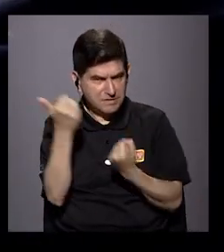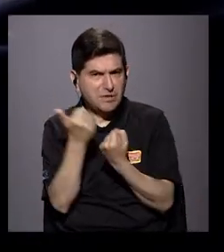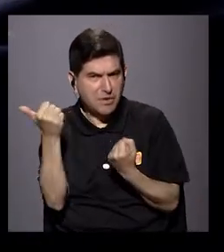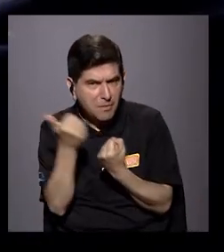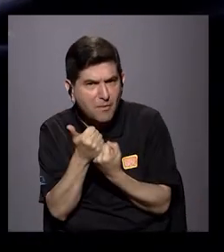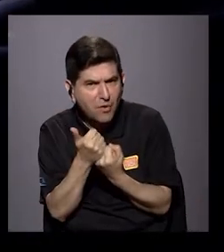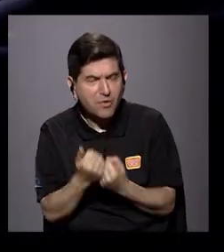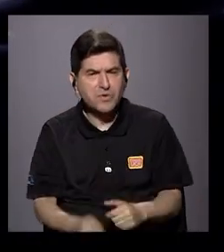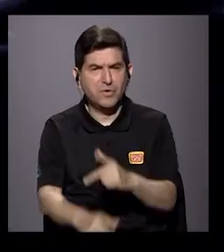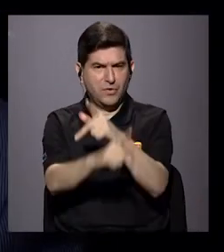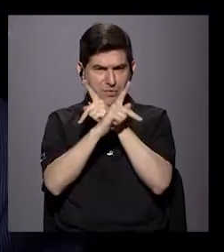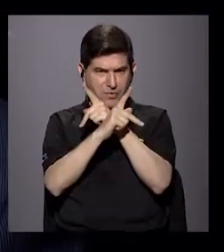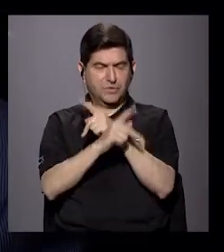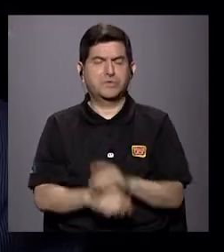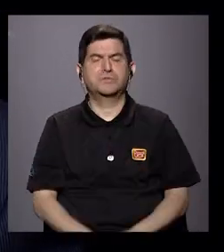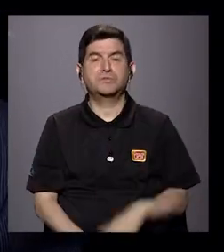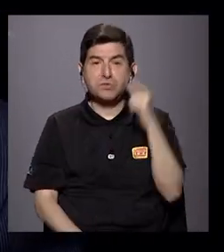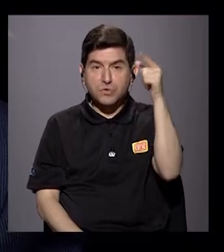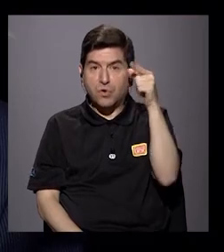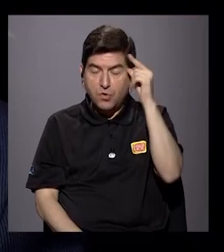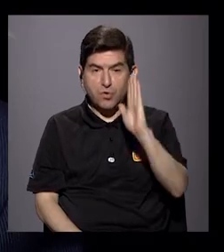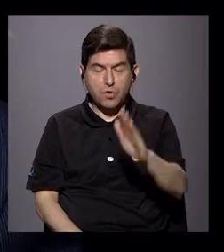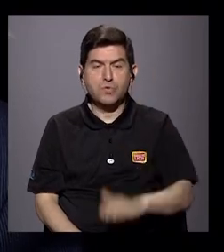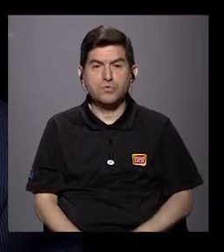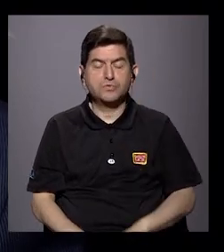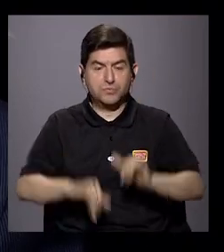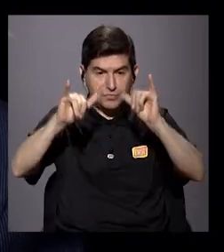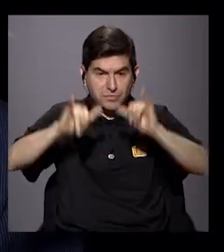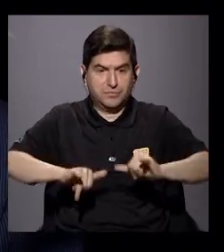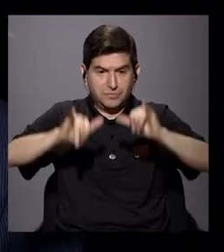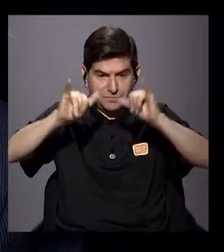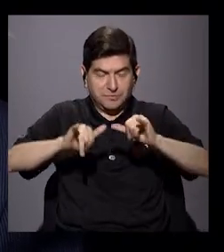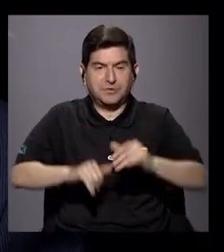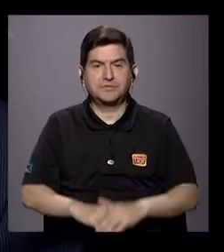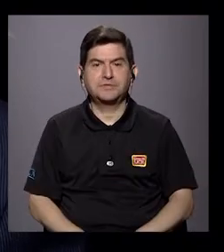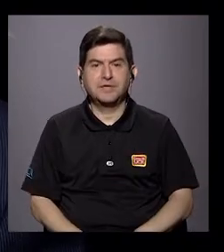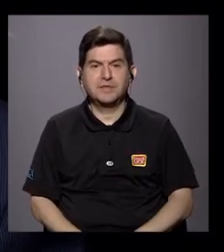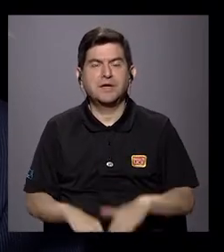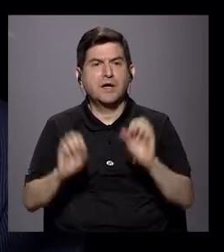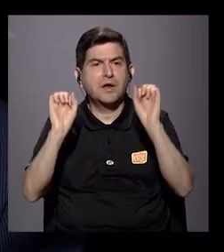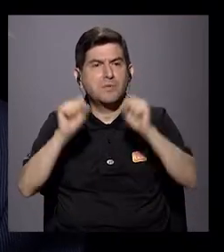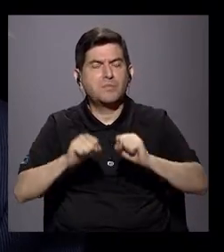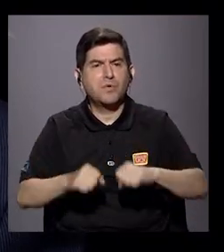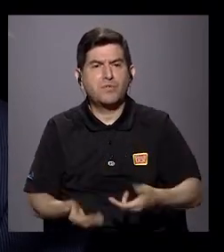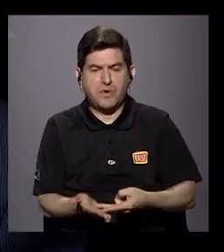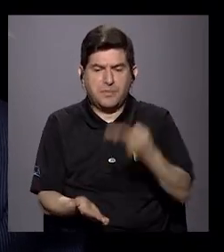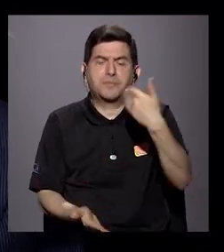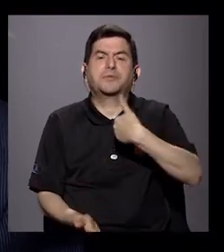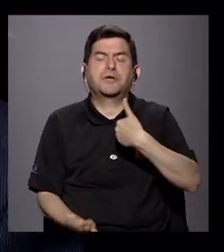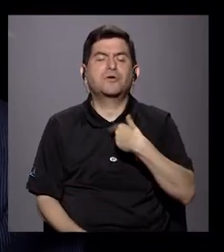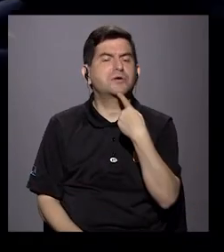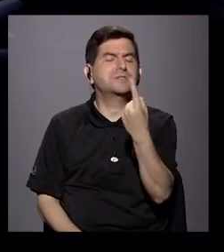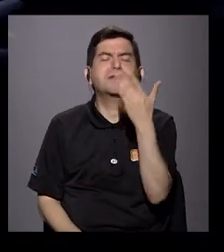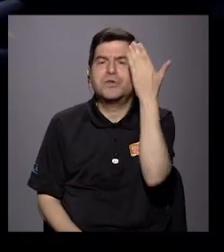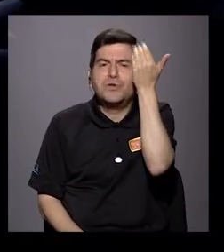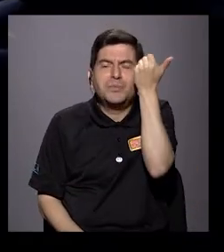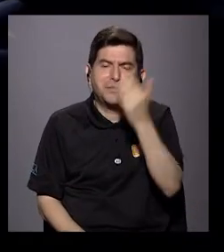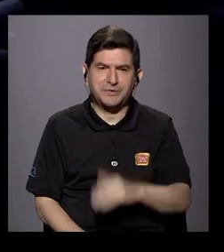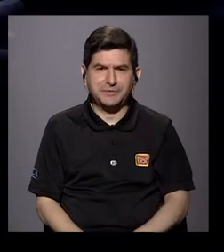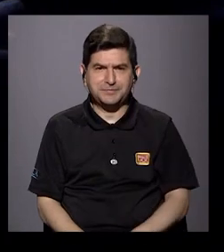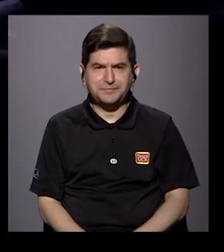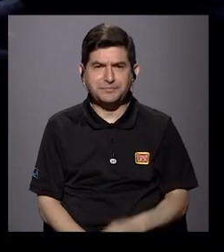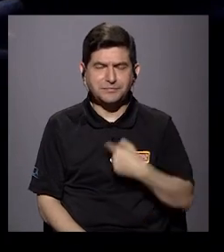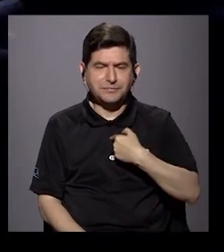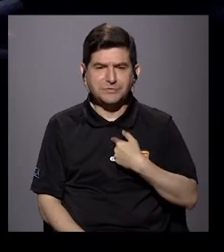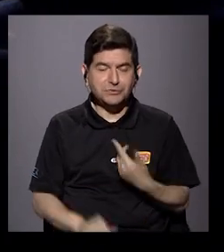y ese blindaje para que obviamente su coexistencia se dé y sea valiosa. Se lo digo, ¿sabe por qué? Porque voy